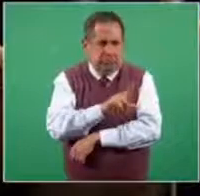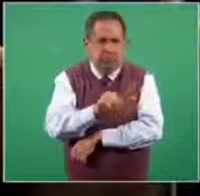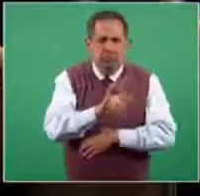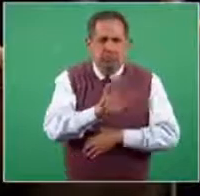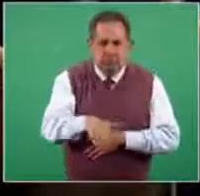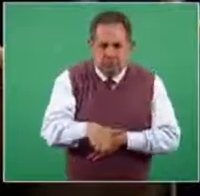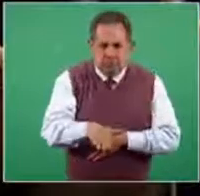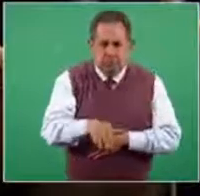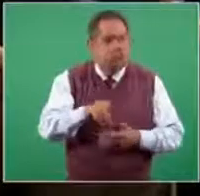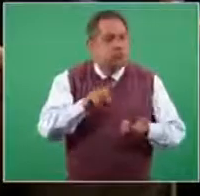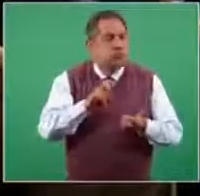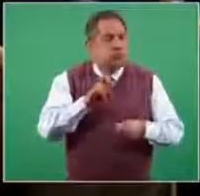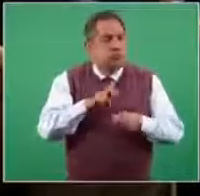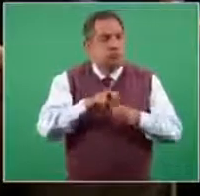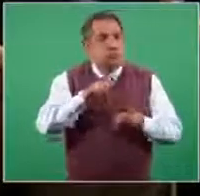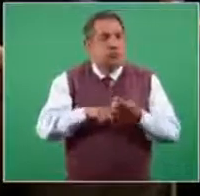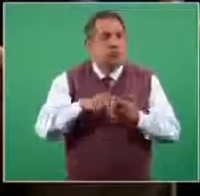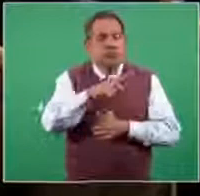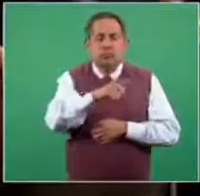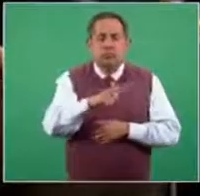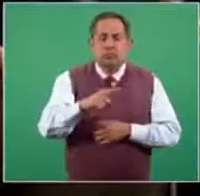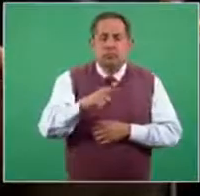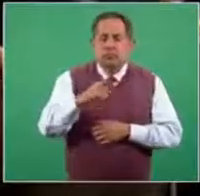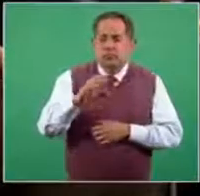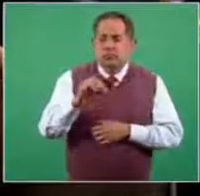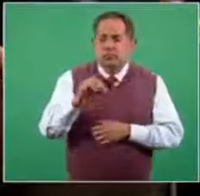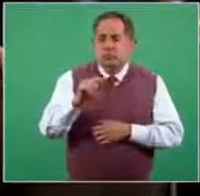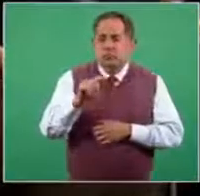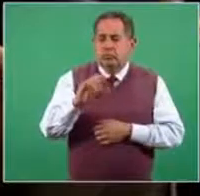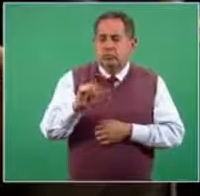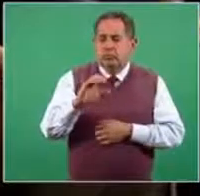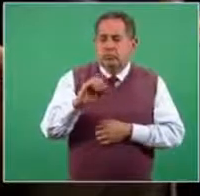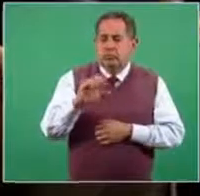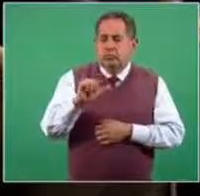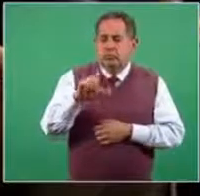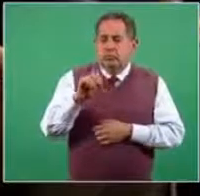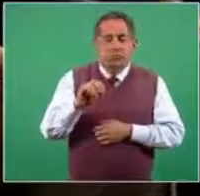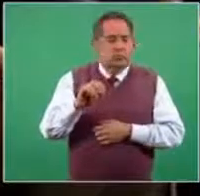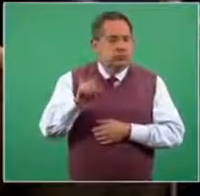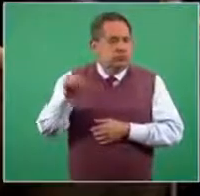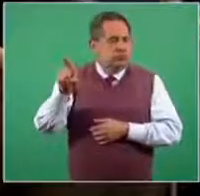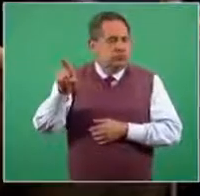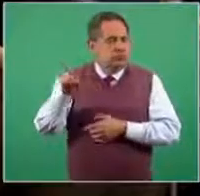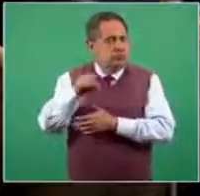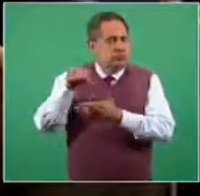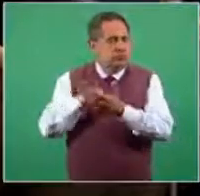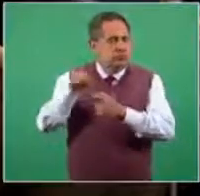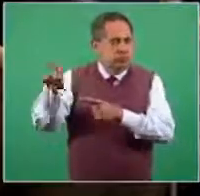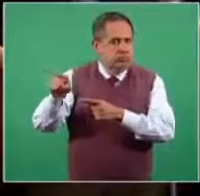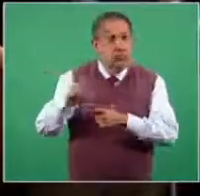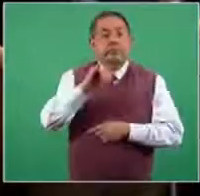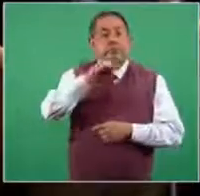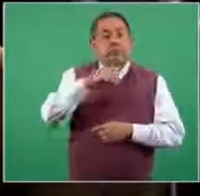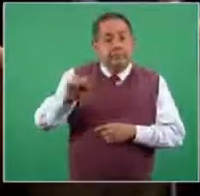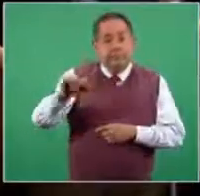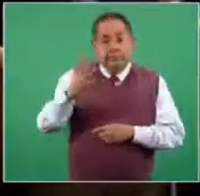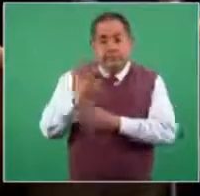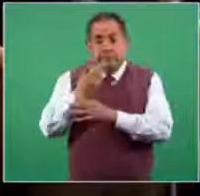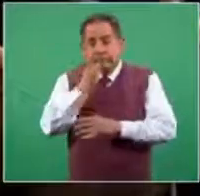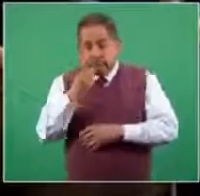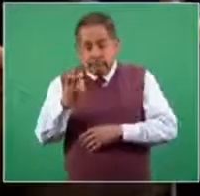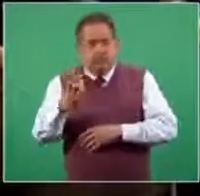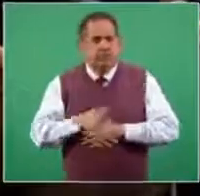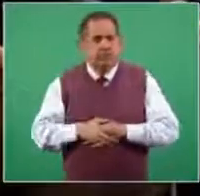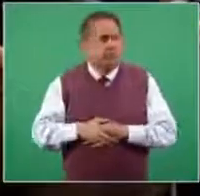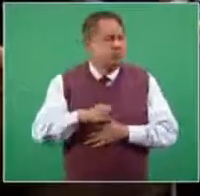Es una enfermera de Coatzacoalco, el mismo IMSS confirmó. Pero quiero saber cuántas personas